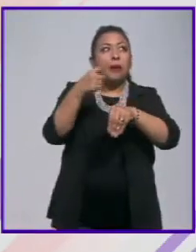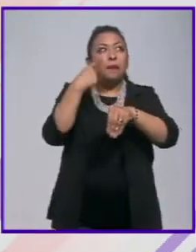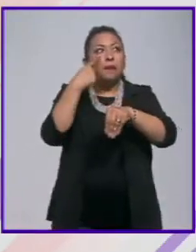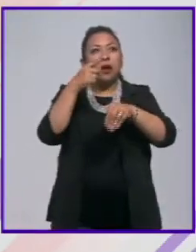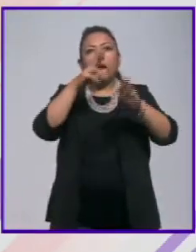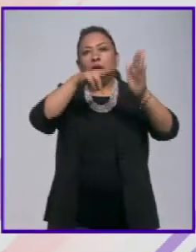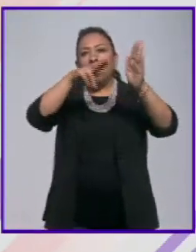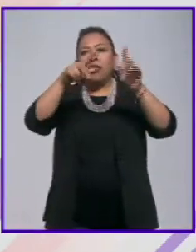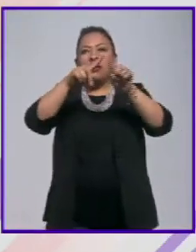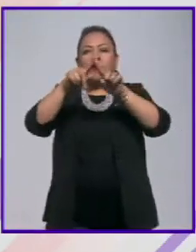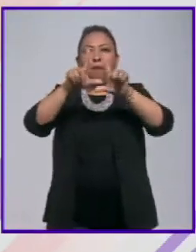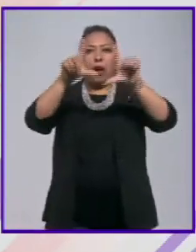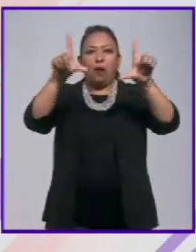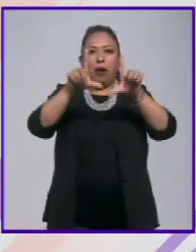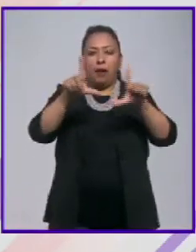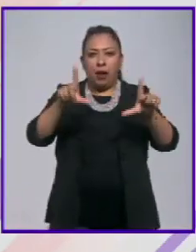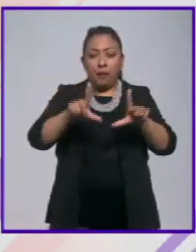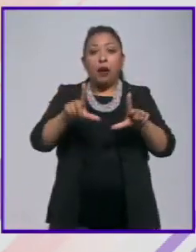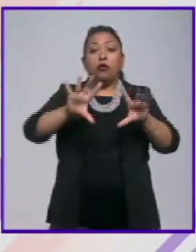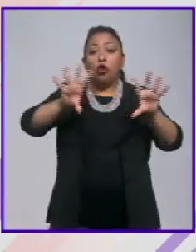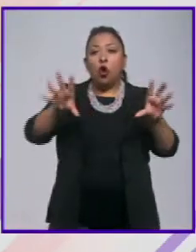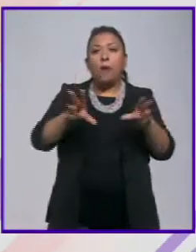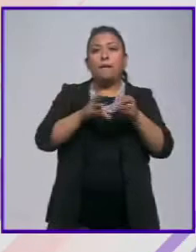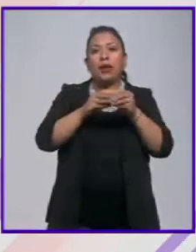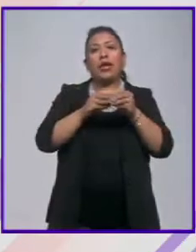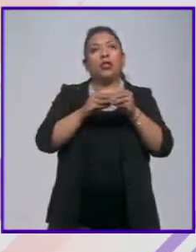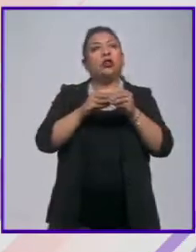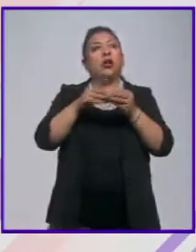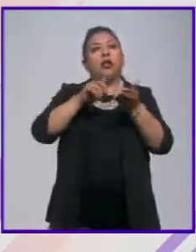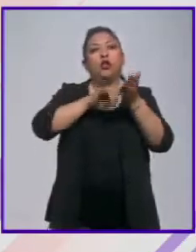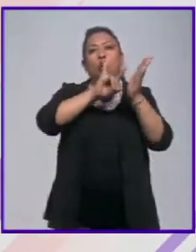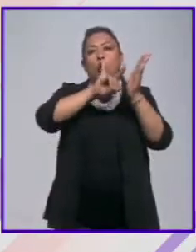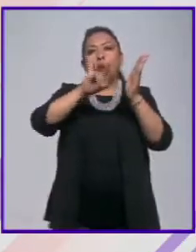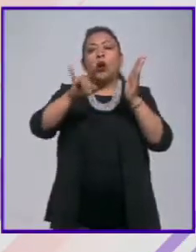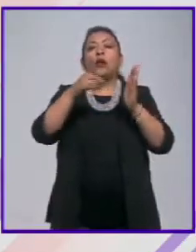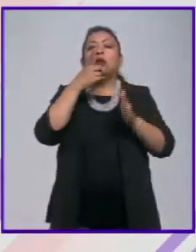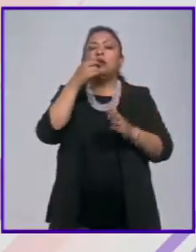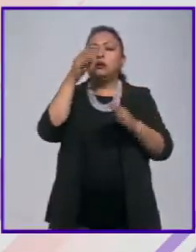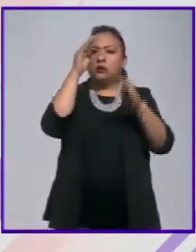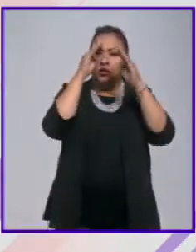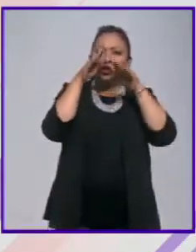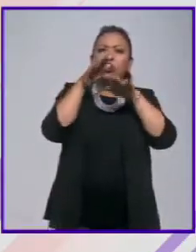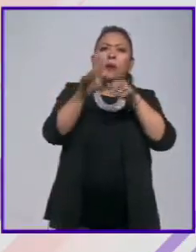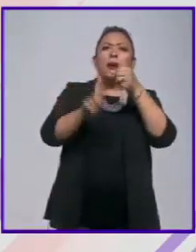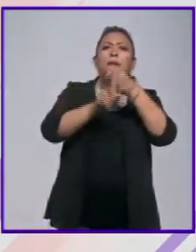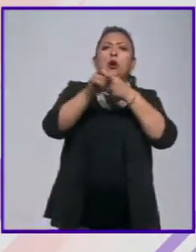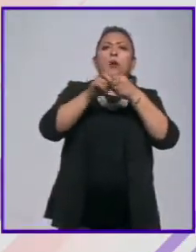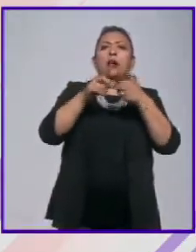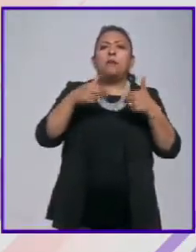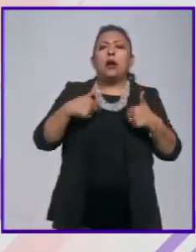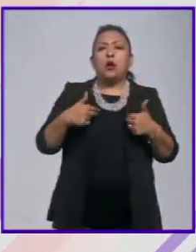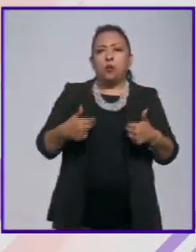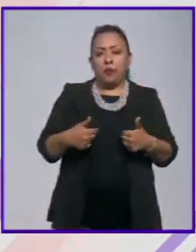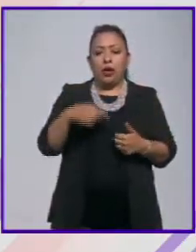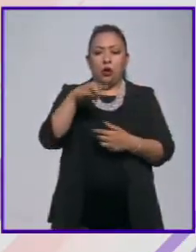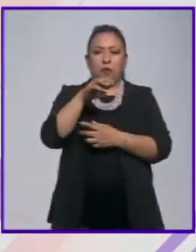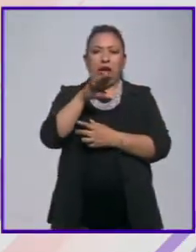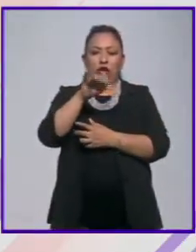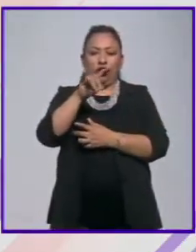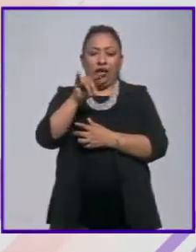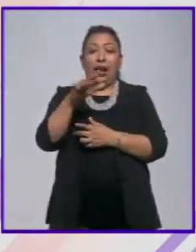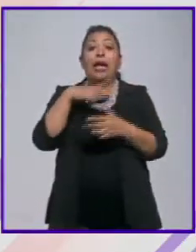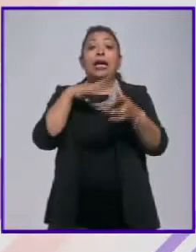lienzos de diversos formatos el conjunto de instalación y cuadros exhorta la reflexión sobre la crisis humanitaria Macotela